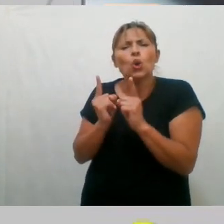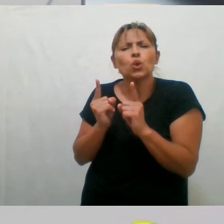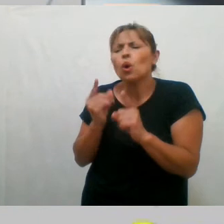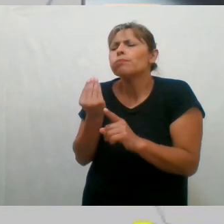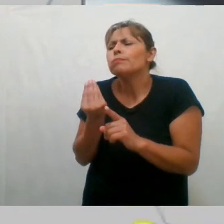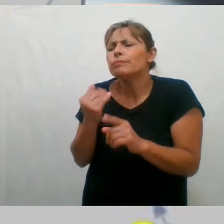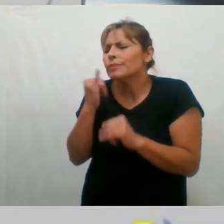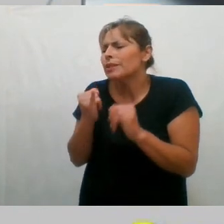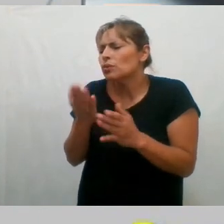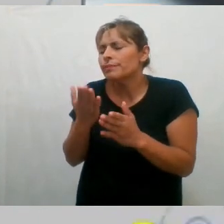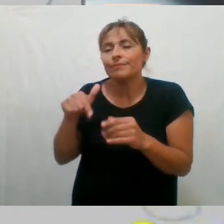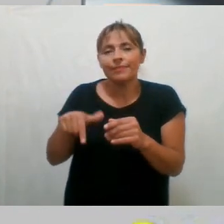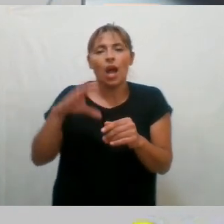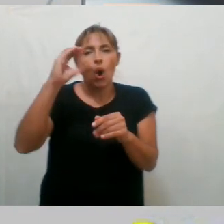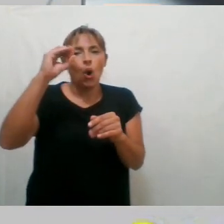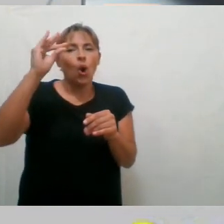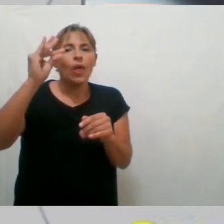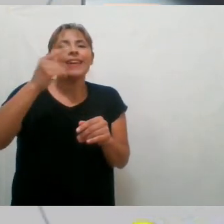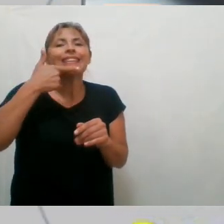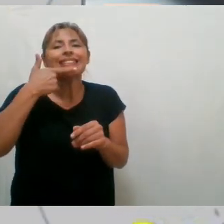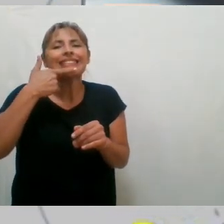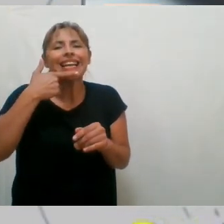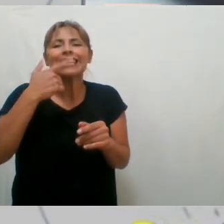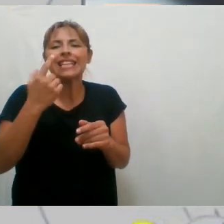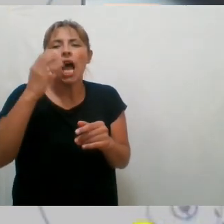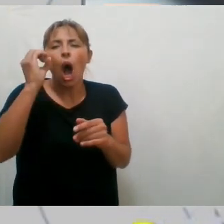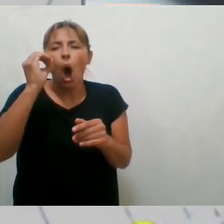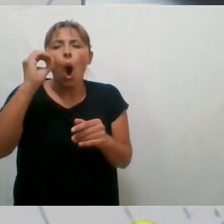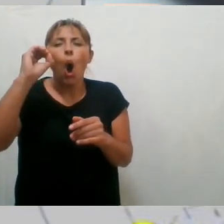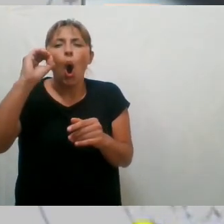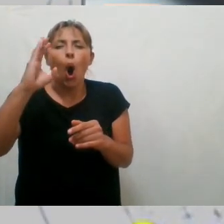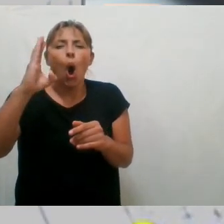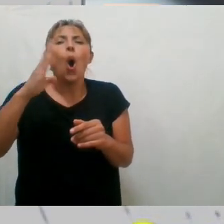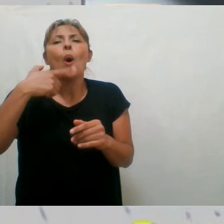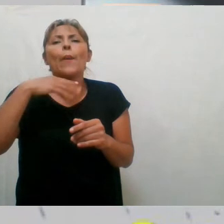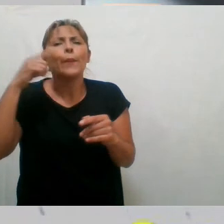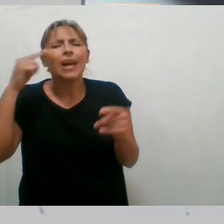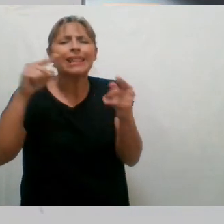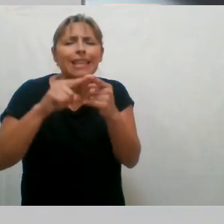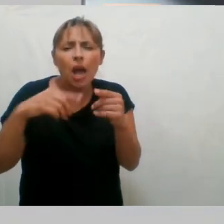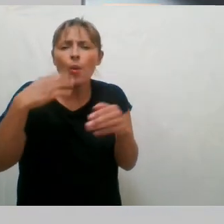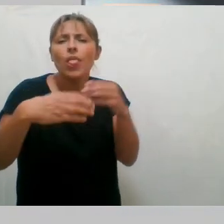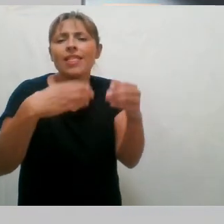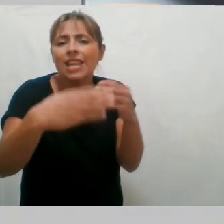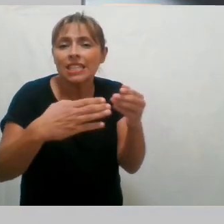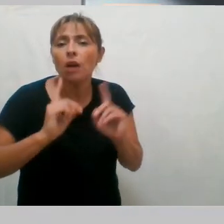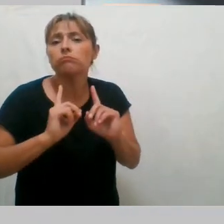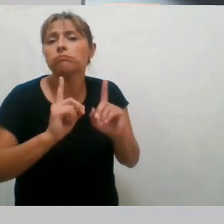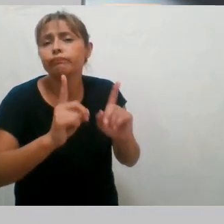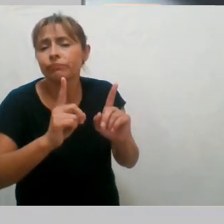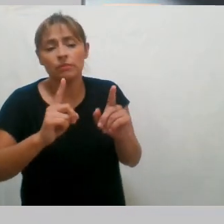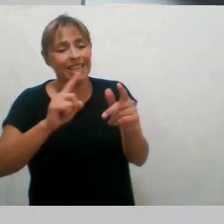Bueno, los ODS son los Objetivos de Desarrollo Sostenible, marcados en una agenda que la ONU nos plantea. Son 17